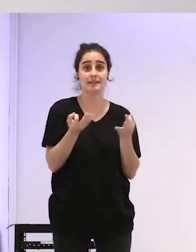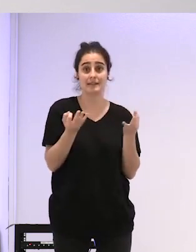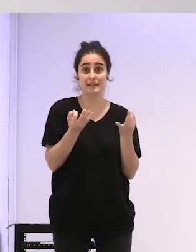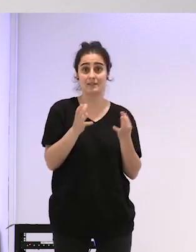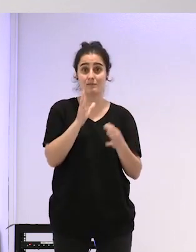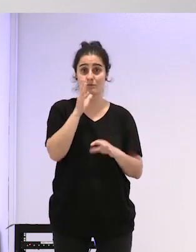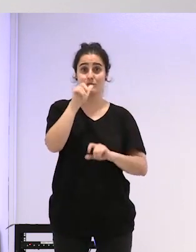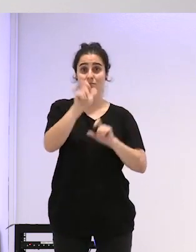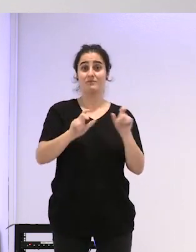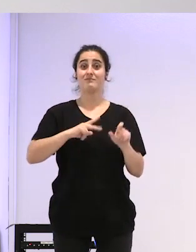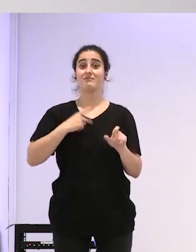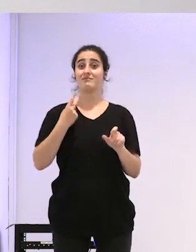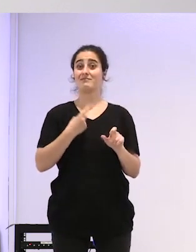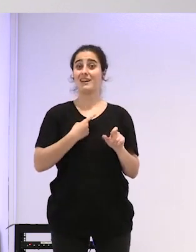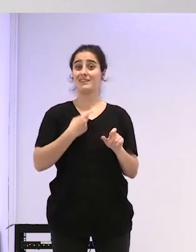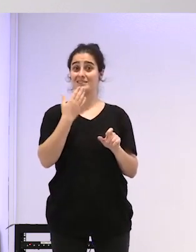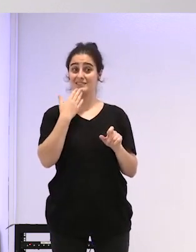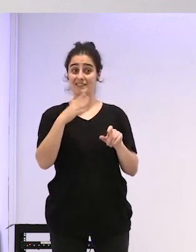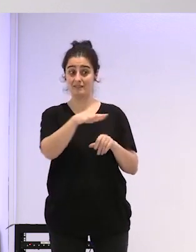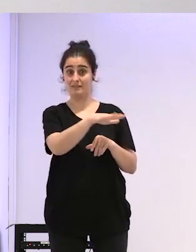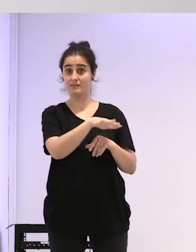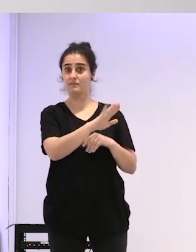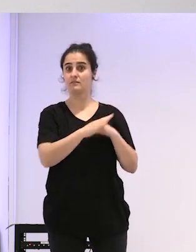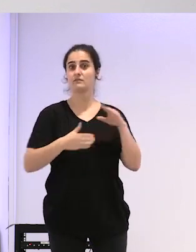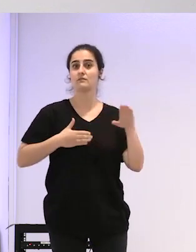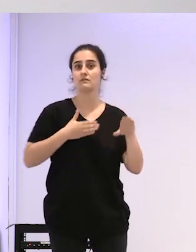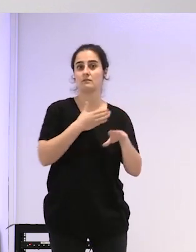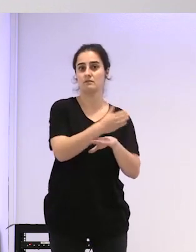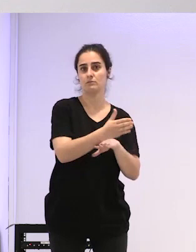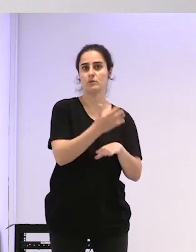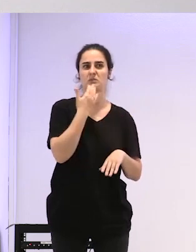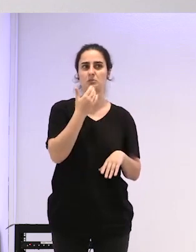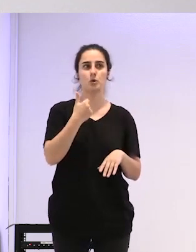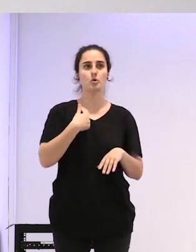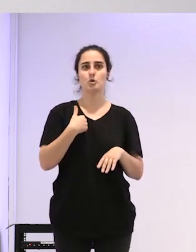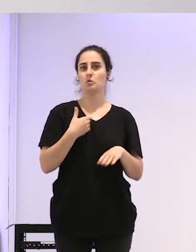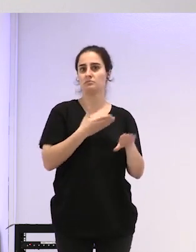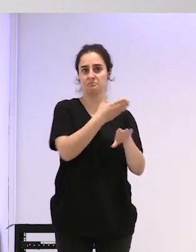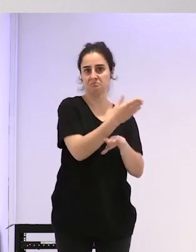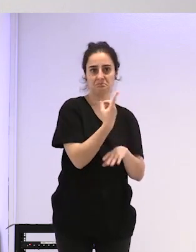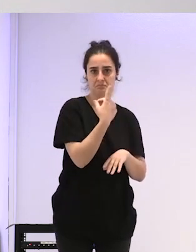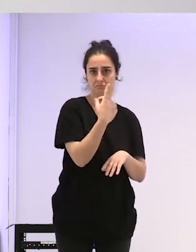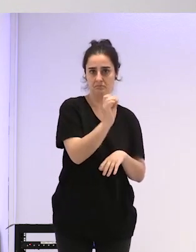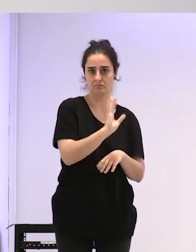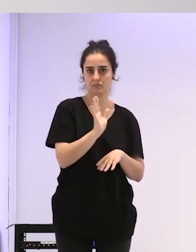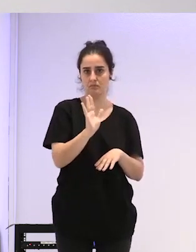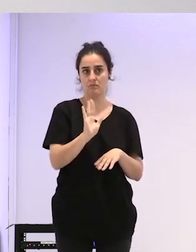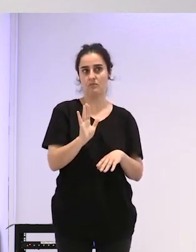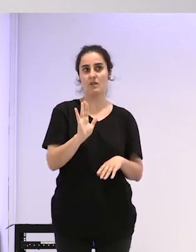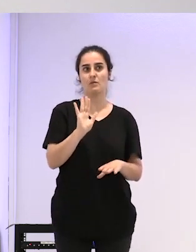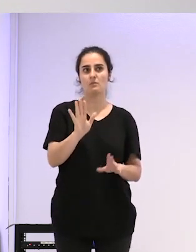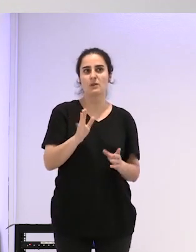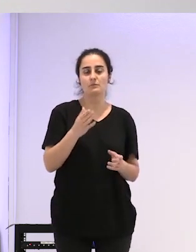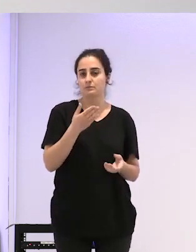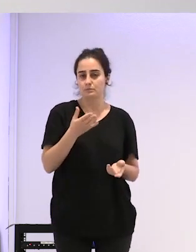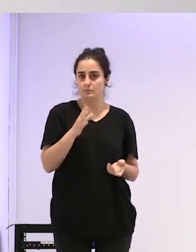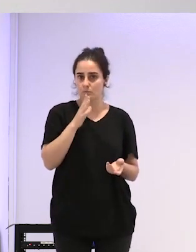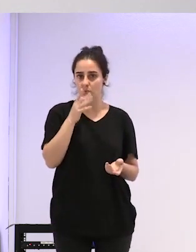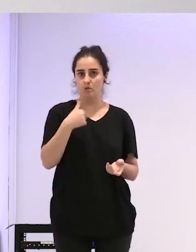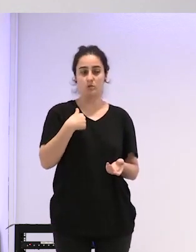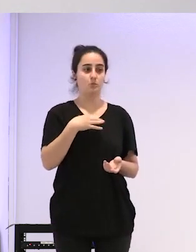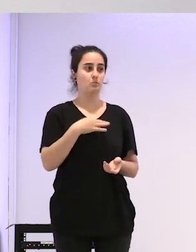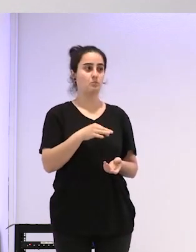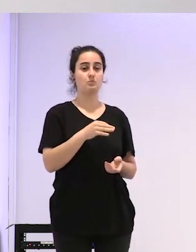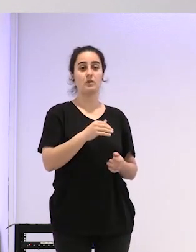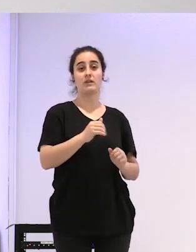que si van a estos sitios pues vamos con bueno yo ya te digo que no he tenido que hacer eso porque pues que directamente podría fingir